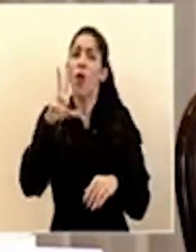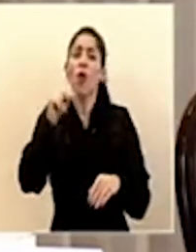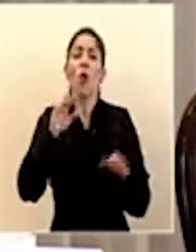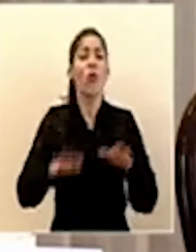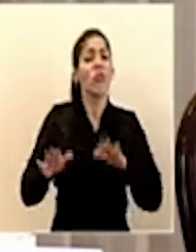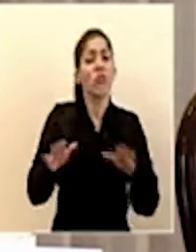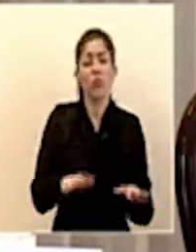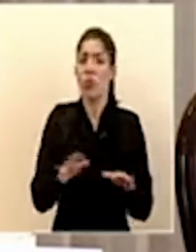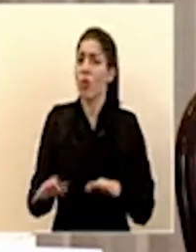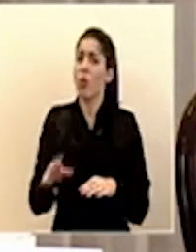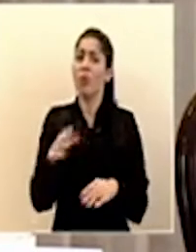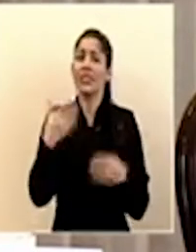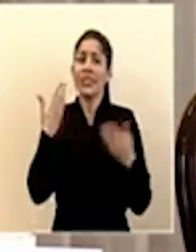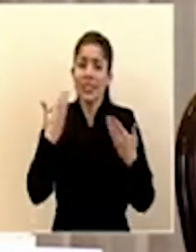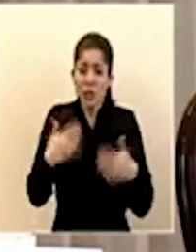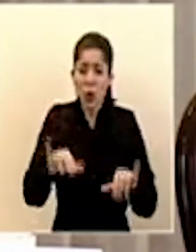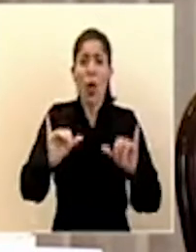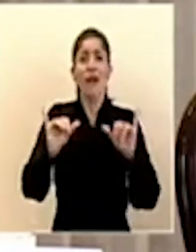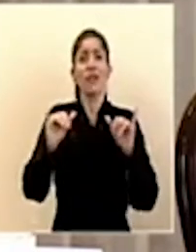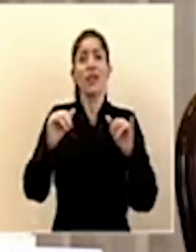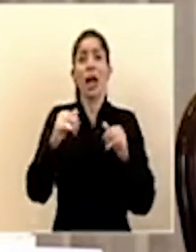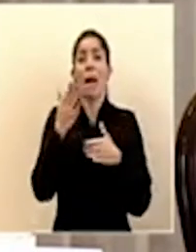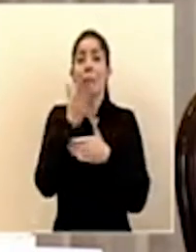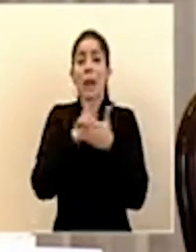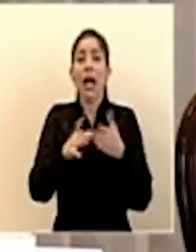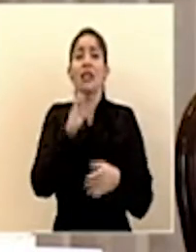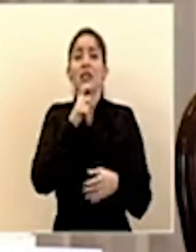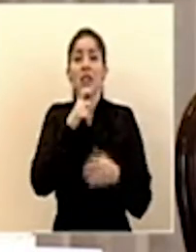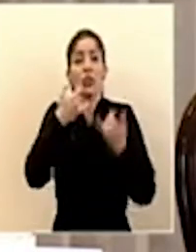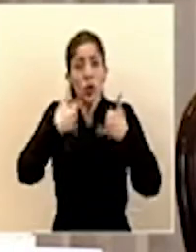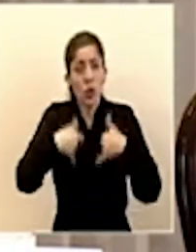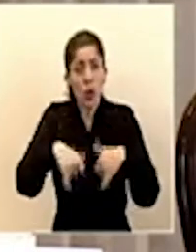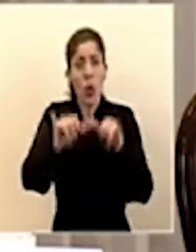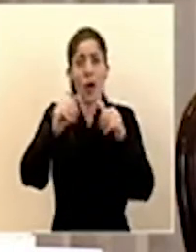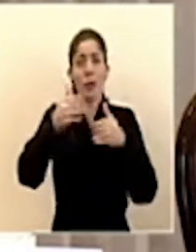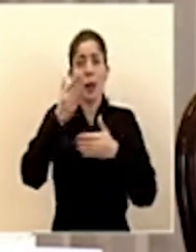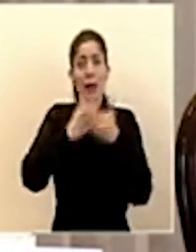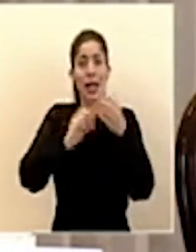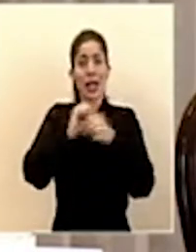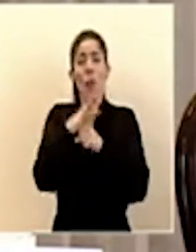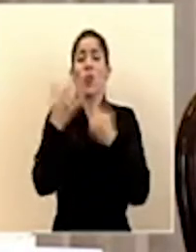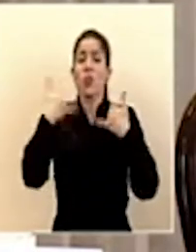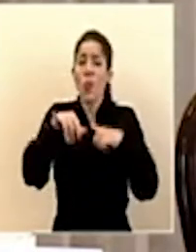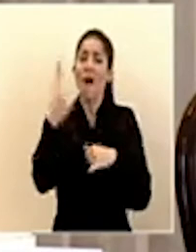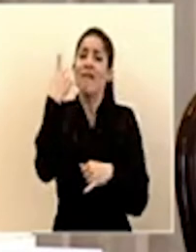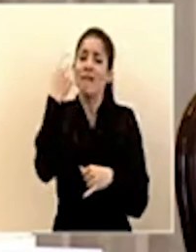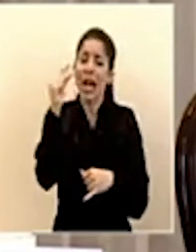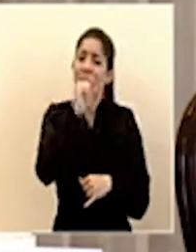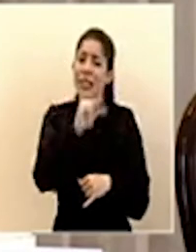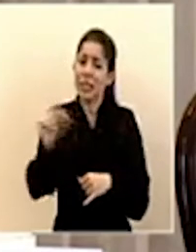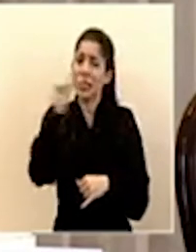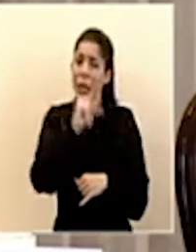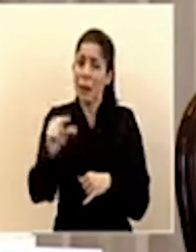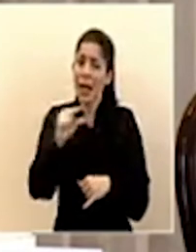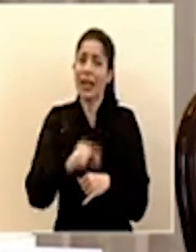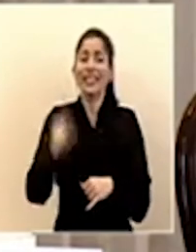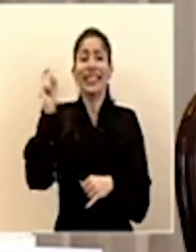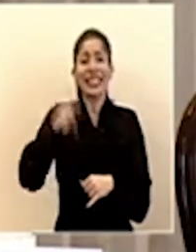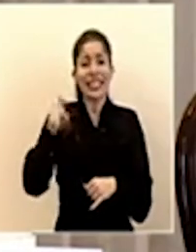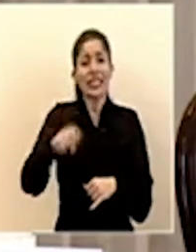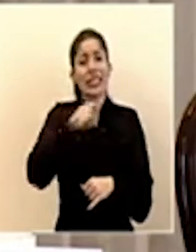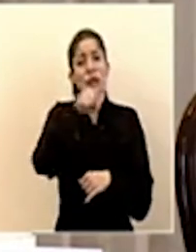no hemos todavía pasado la parte más dura por COVID-19 todavía faltan varias semanas y ocupamos que